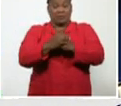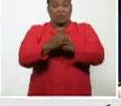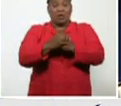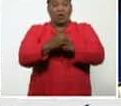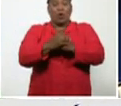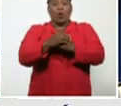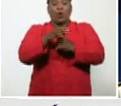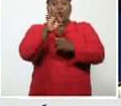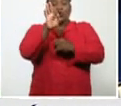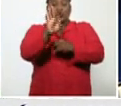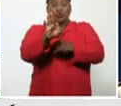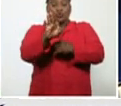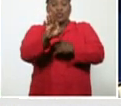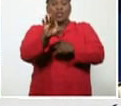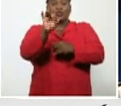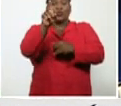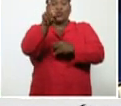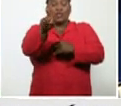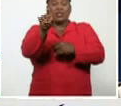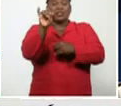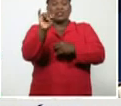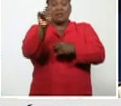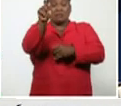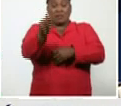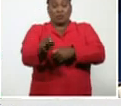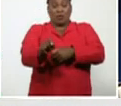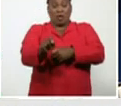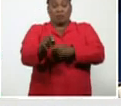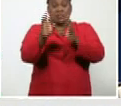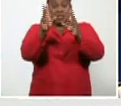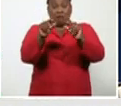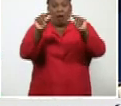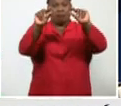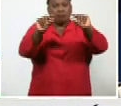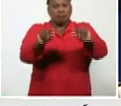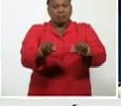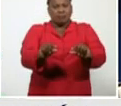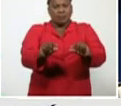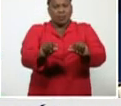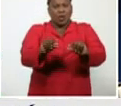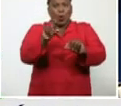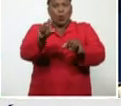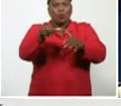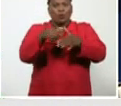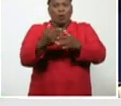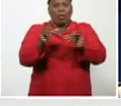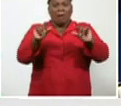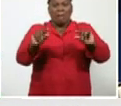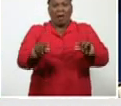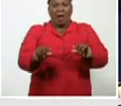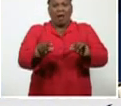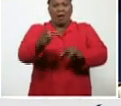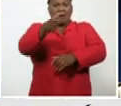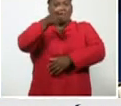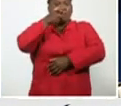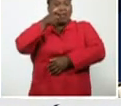817 pacientes, la cifra más baja que hemos tenido en los últimos días. En vigilancia 12,